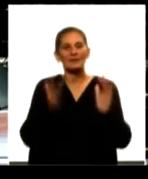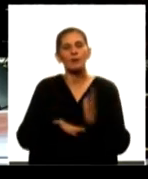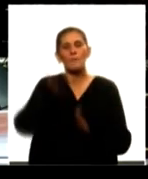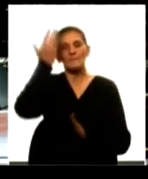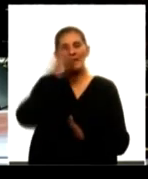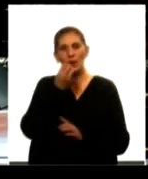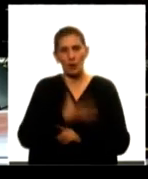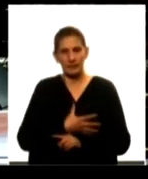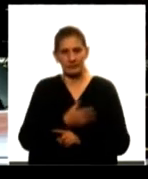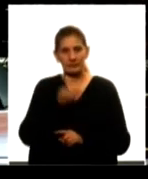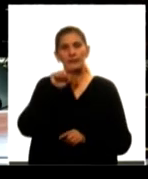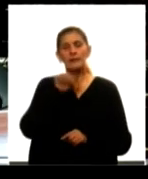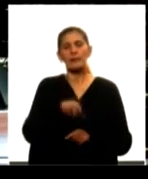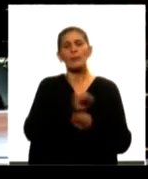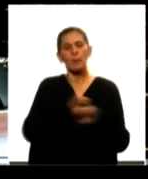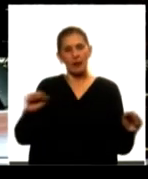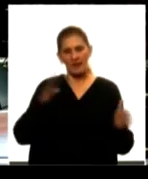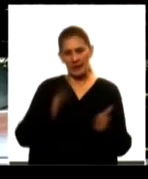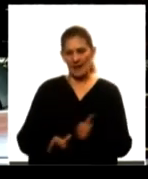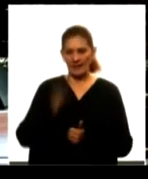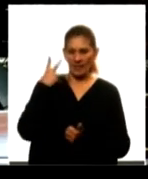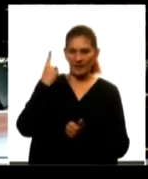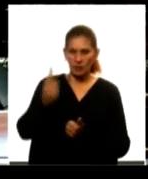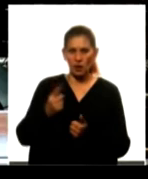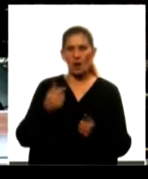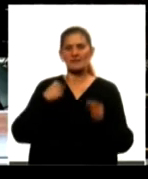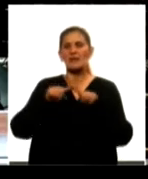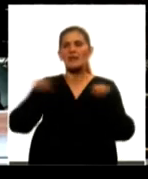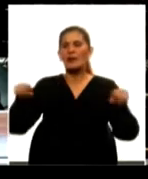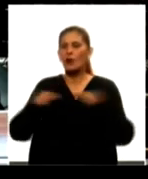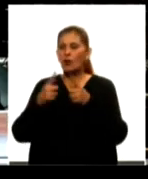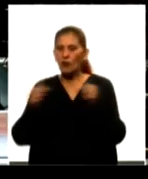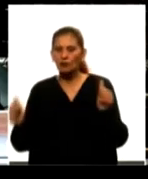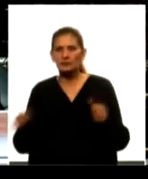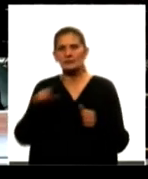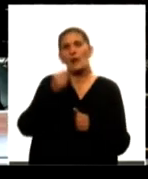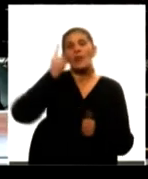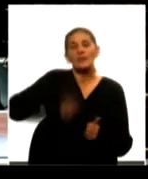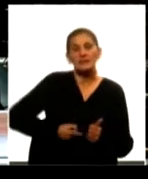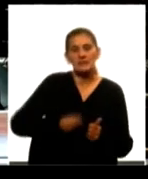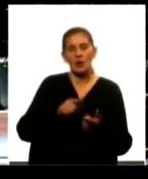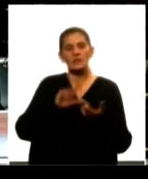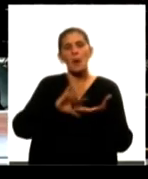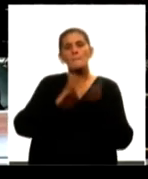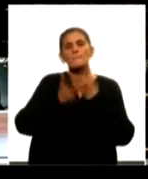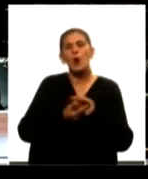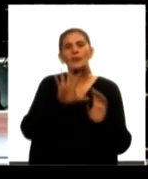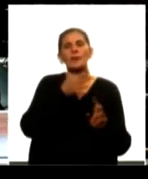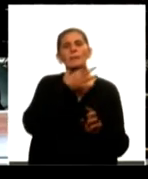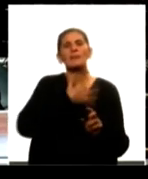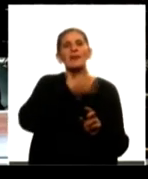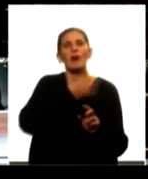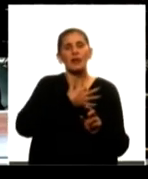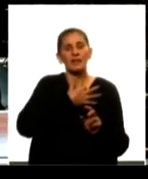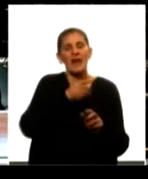puedan tener direcciones y equipos de dirección que puedan tomar decisiones, por ejemplo, en los modelos pedagógicos a